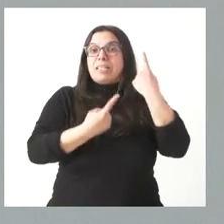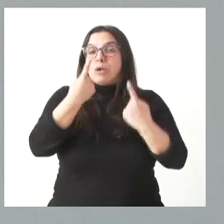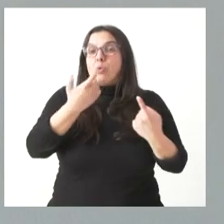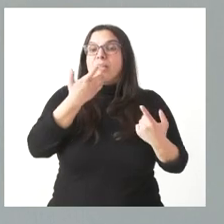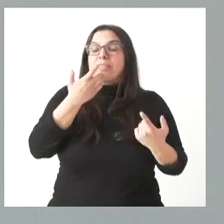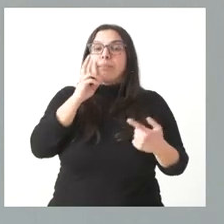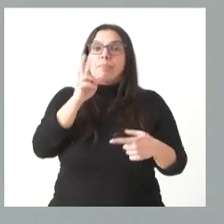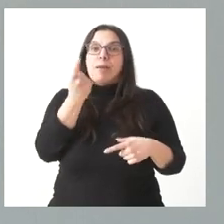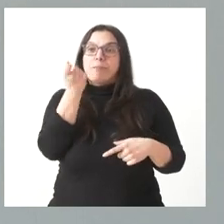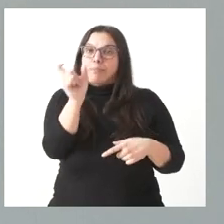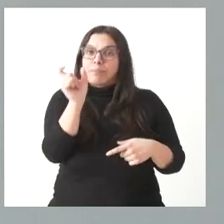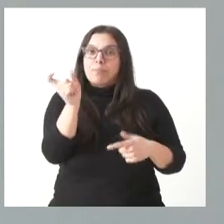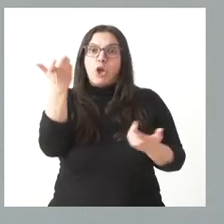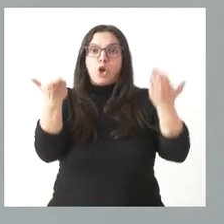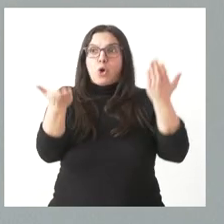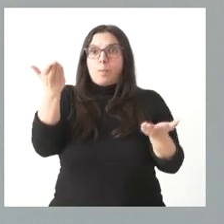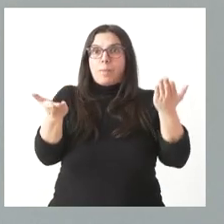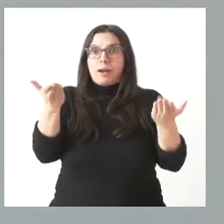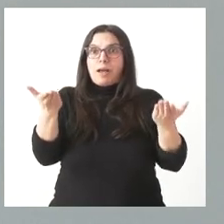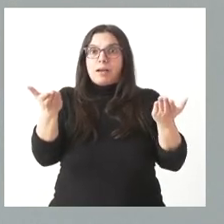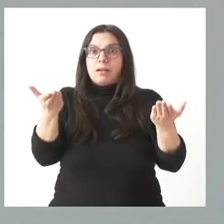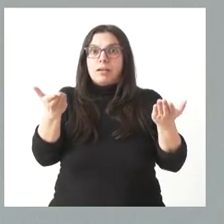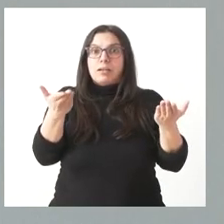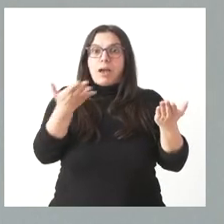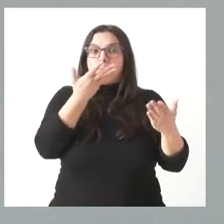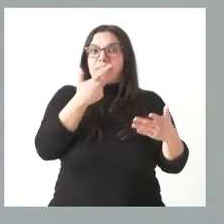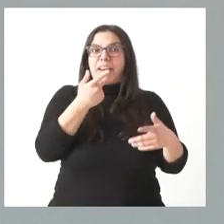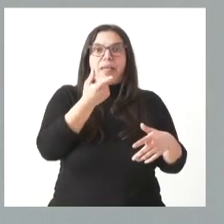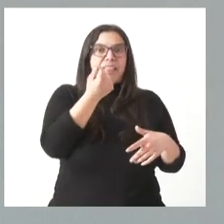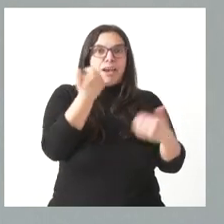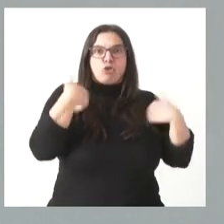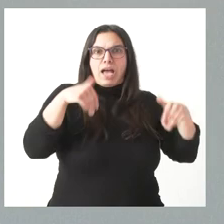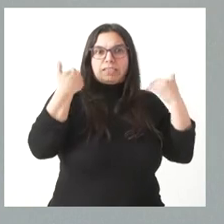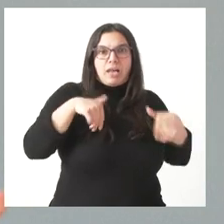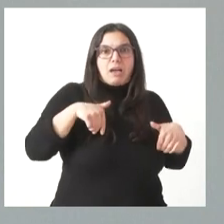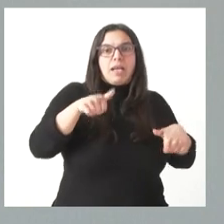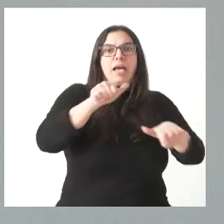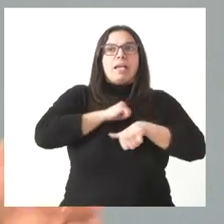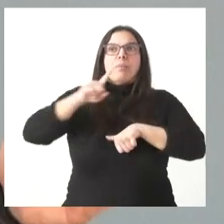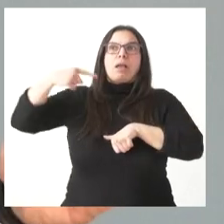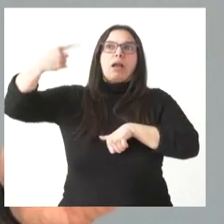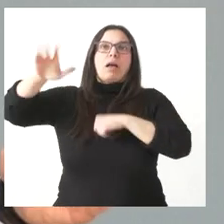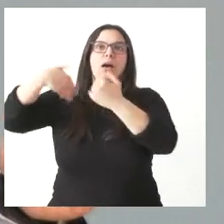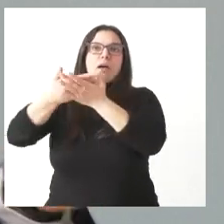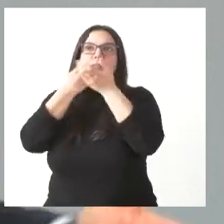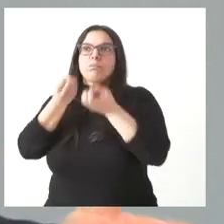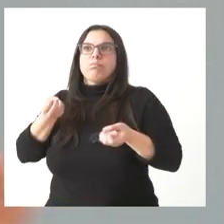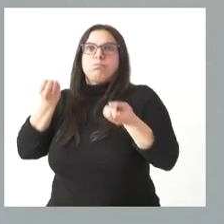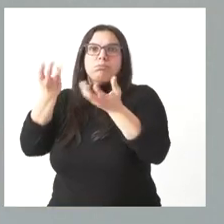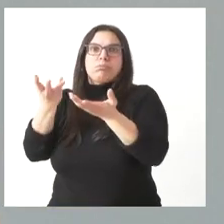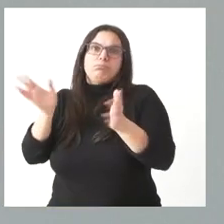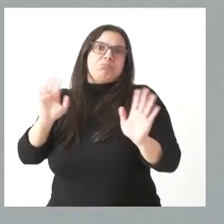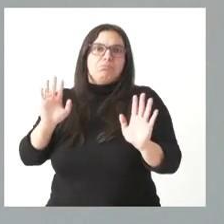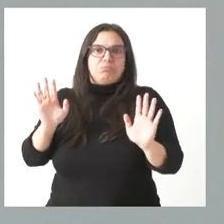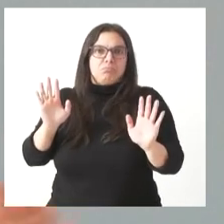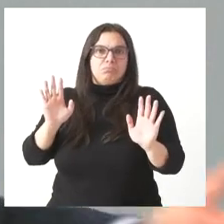puedan parecer comparables, quieren cobrarlas hoy y comenzar a disfrutar de ellas hoy y no esperar cuando se presente la